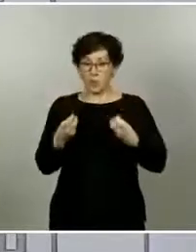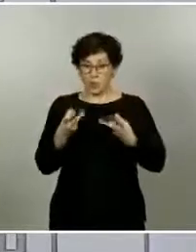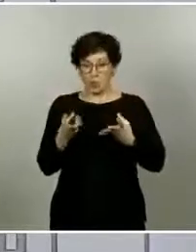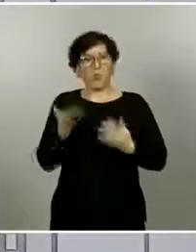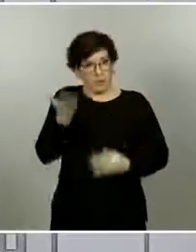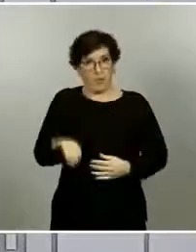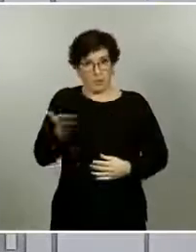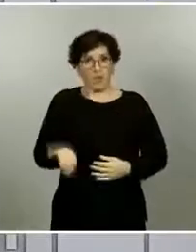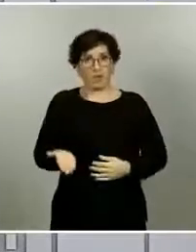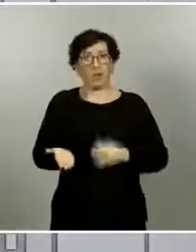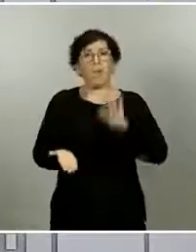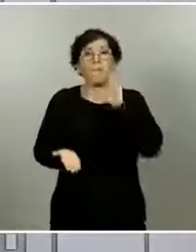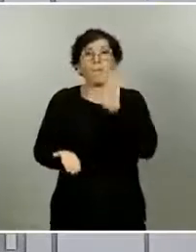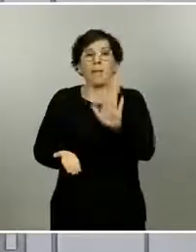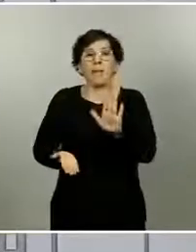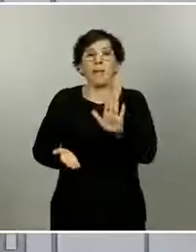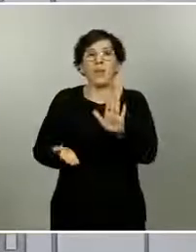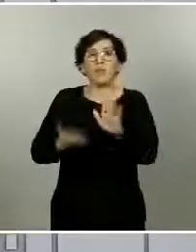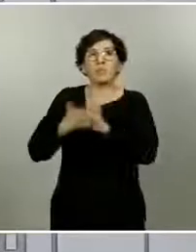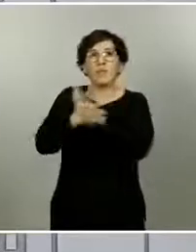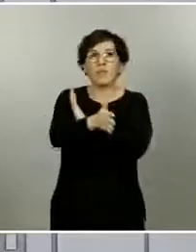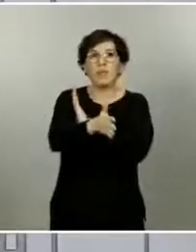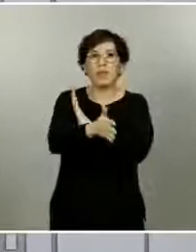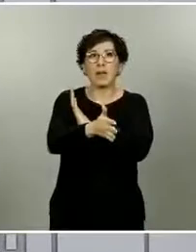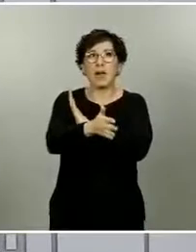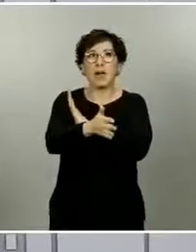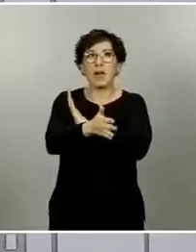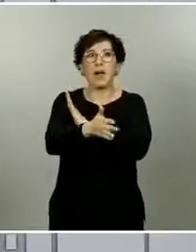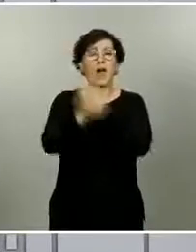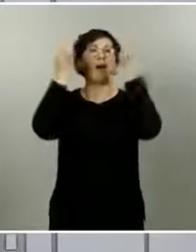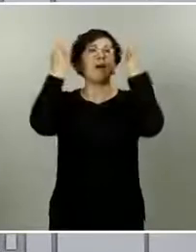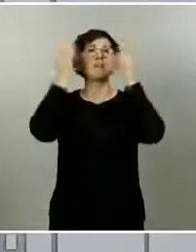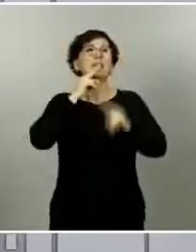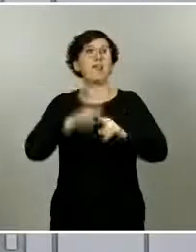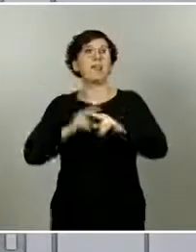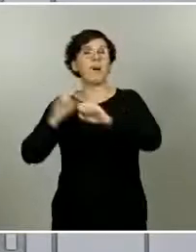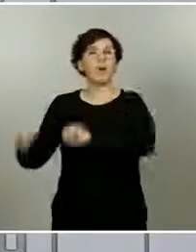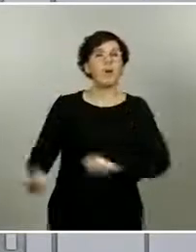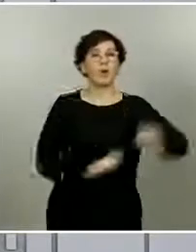numéricos, desde luego no implica ninguna protección poblacional.